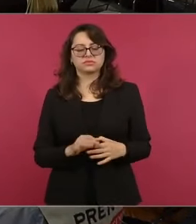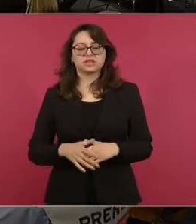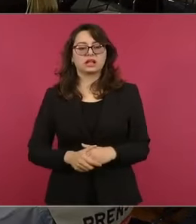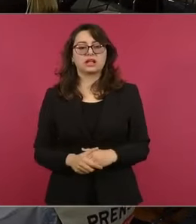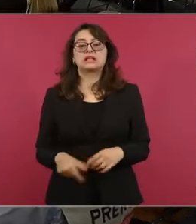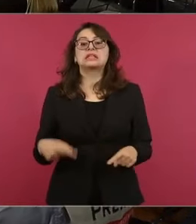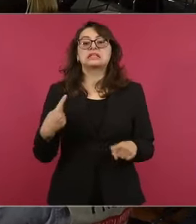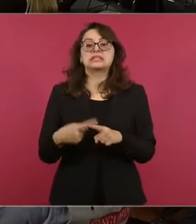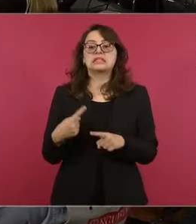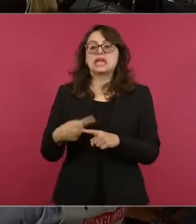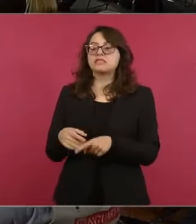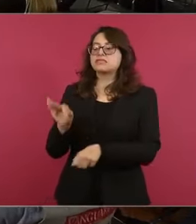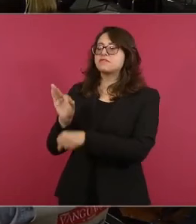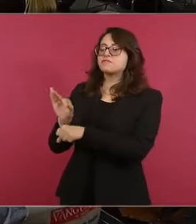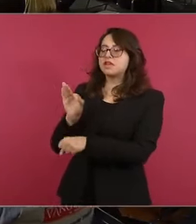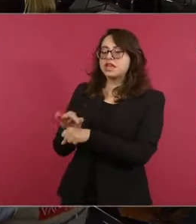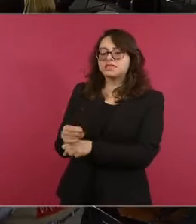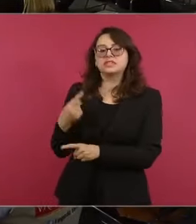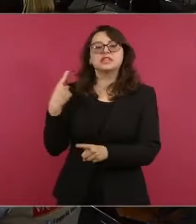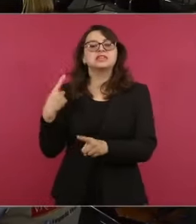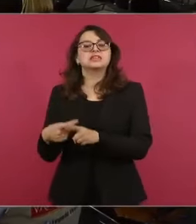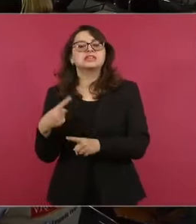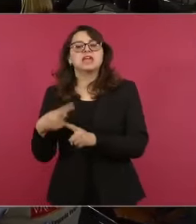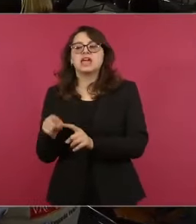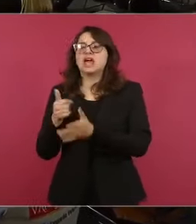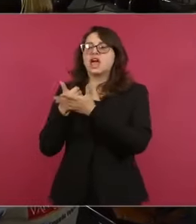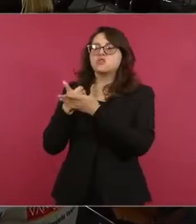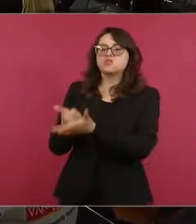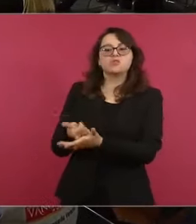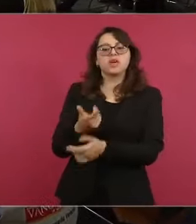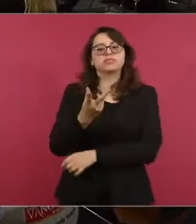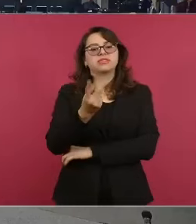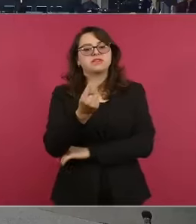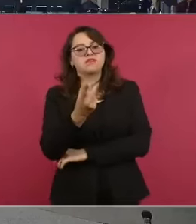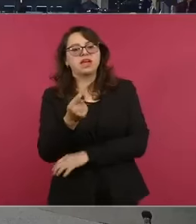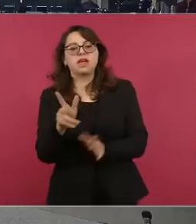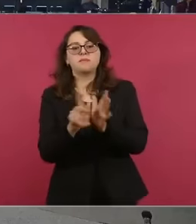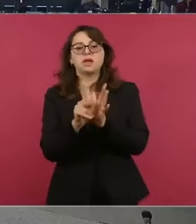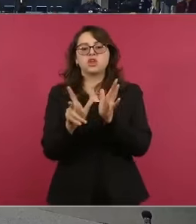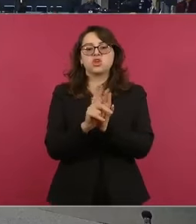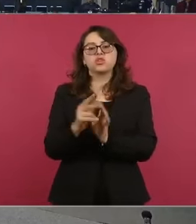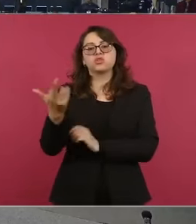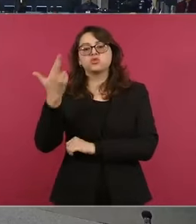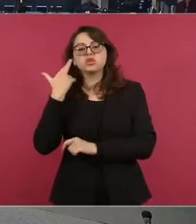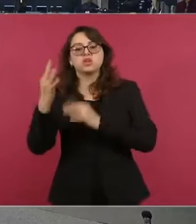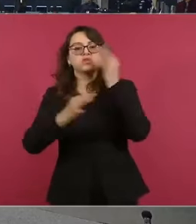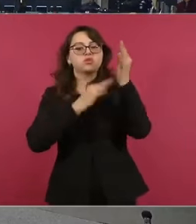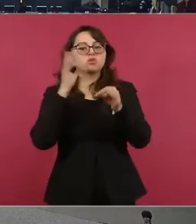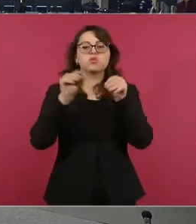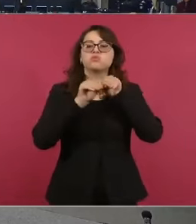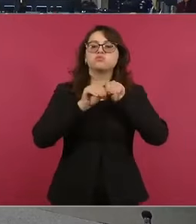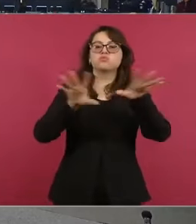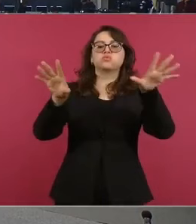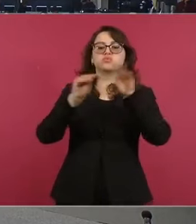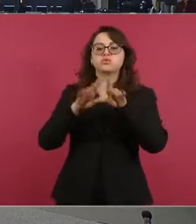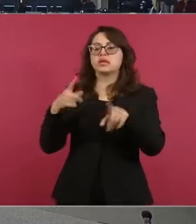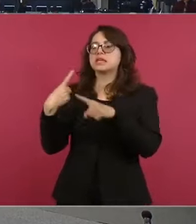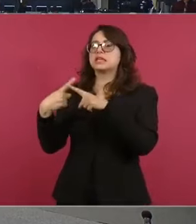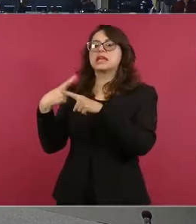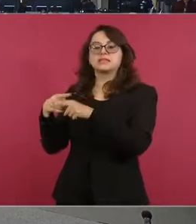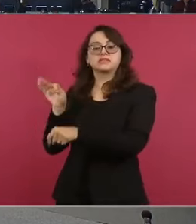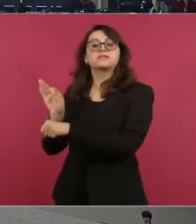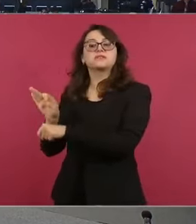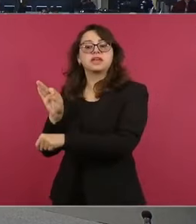portadas de los periódicos, ¿de favor? A ver, pon reforma.